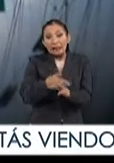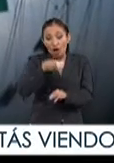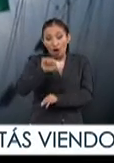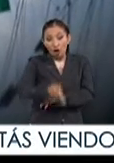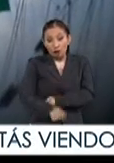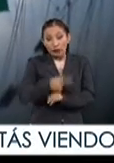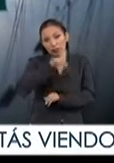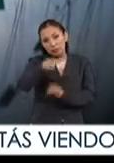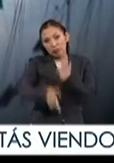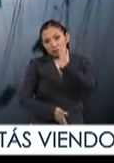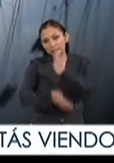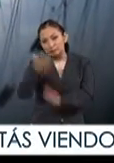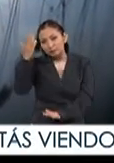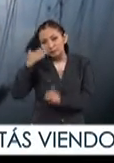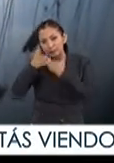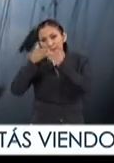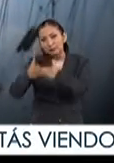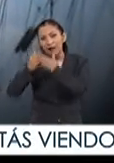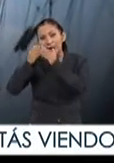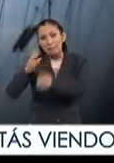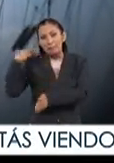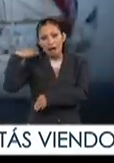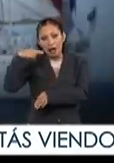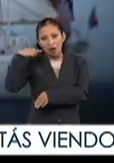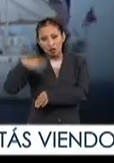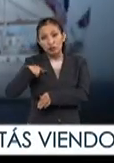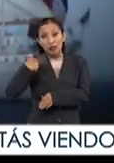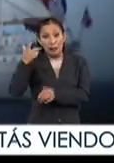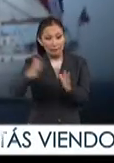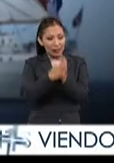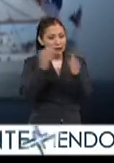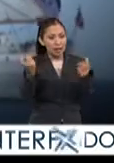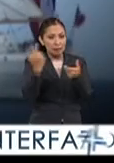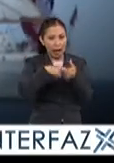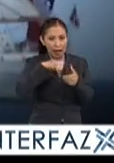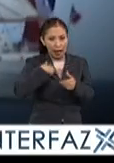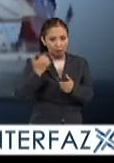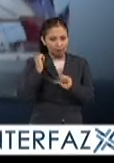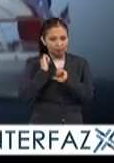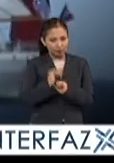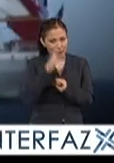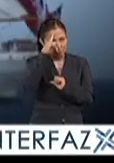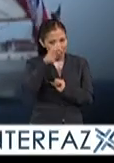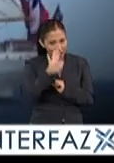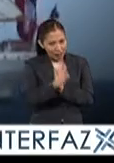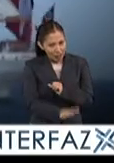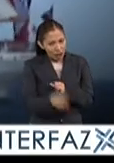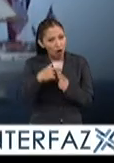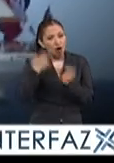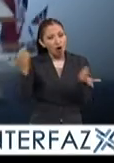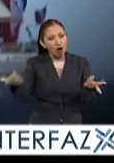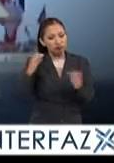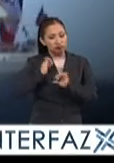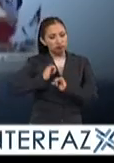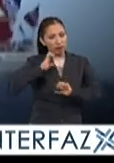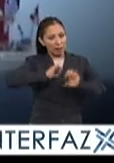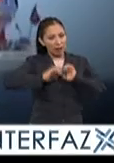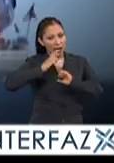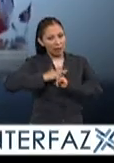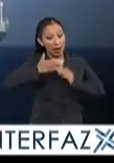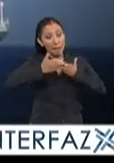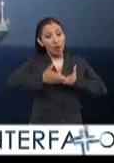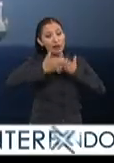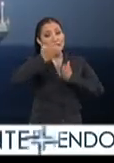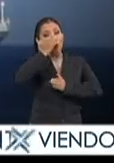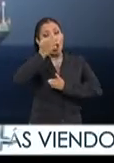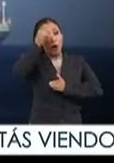este día y posteriormente emprenderán el viaje hacia Veracruz entre los participantes está el anfitrión México con el embajador caballero el